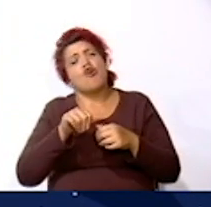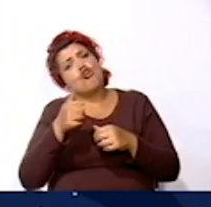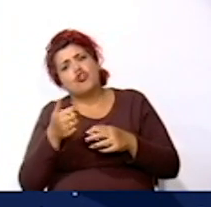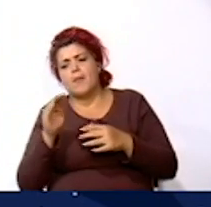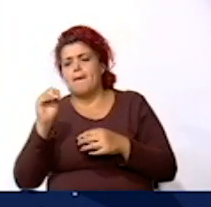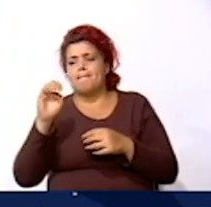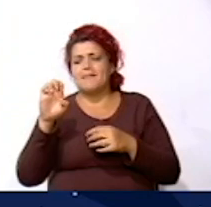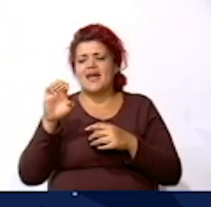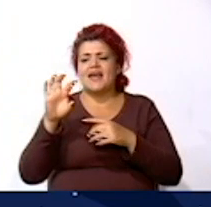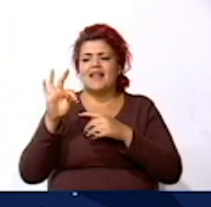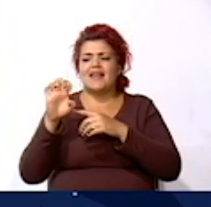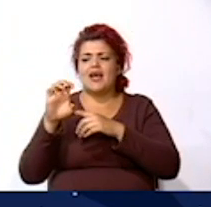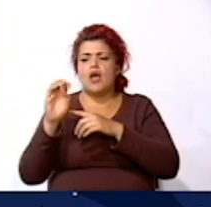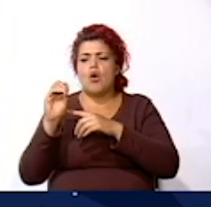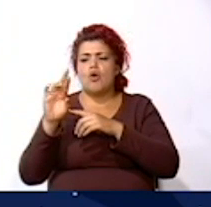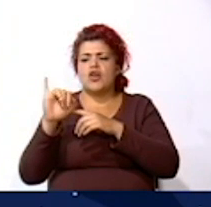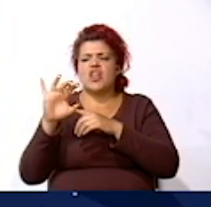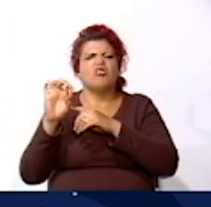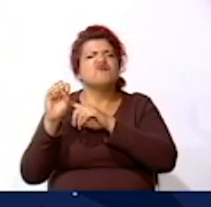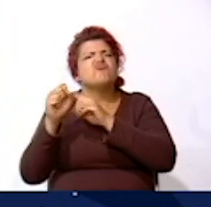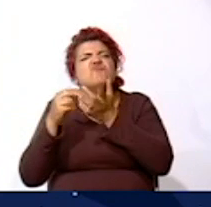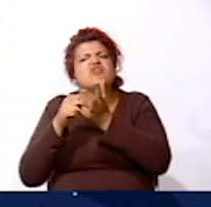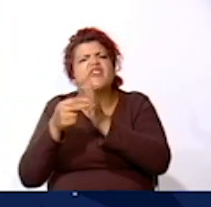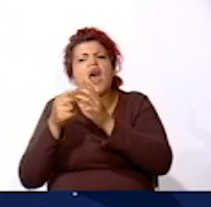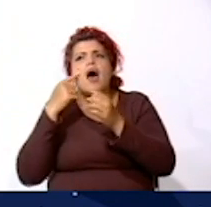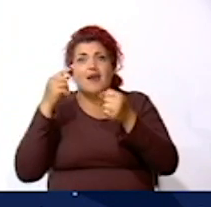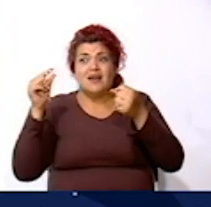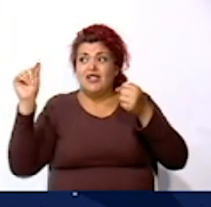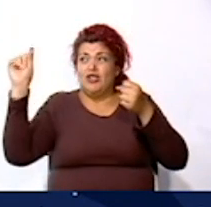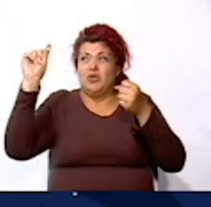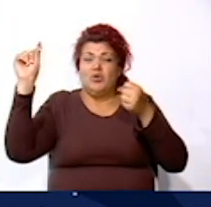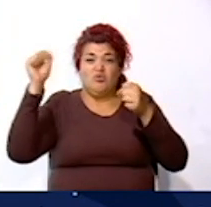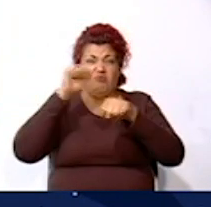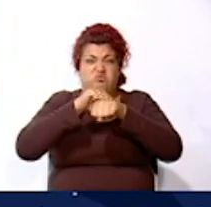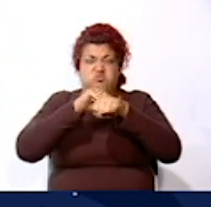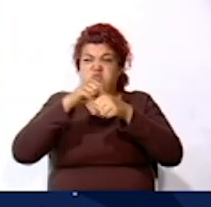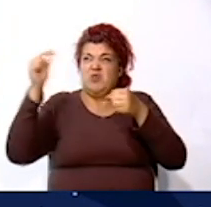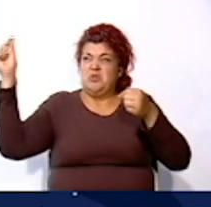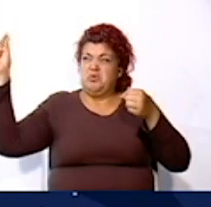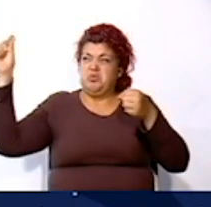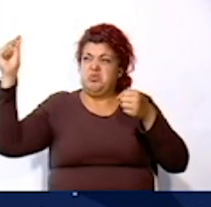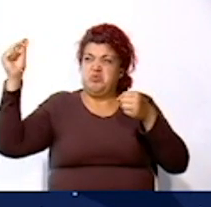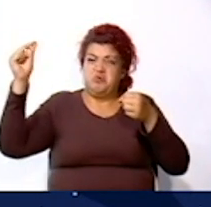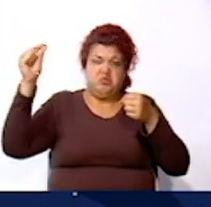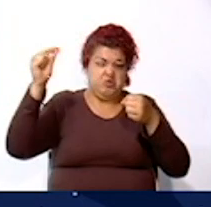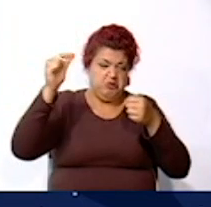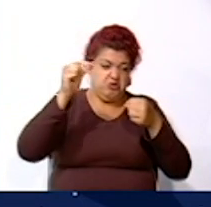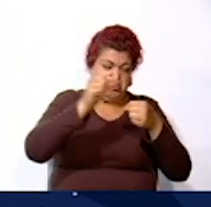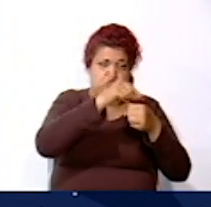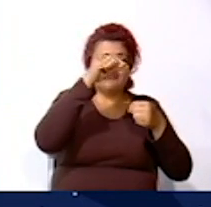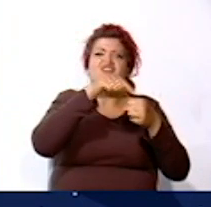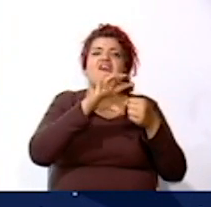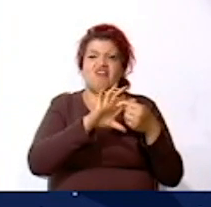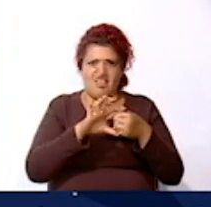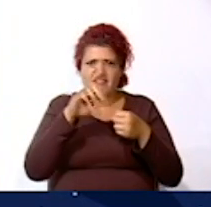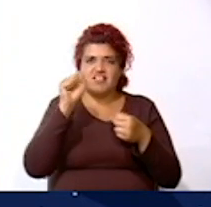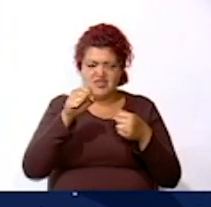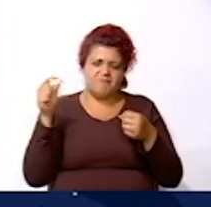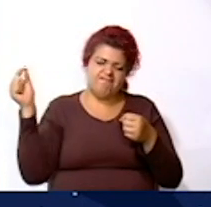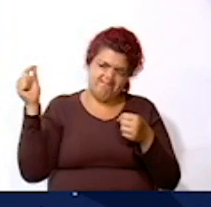estos sí atraviesan la atmósfera Hace unos 4.600 millones de años